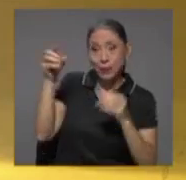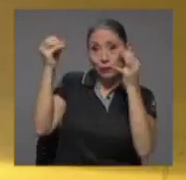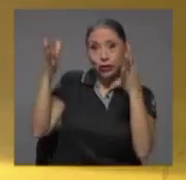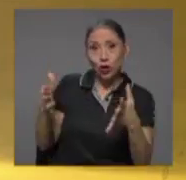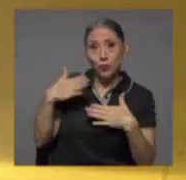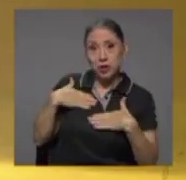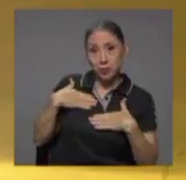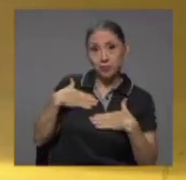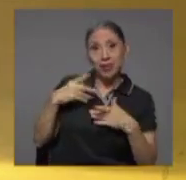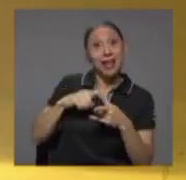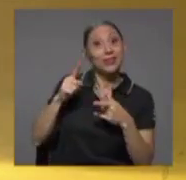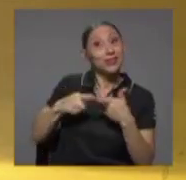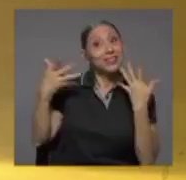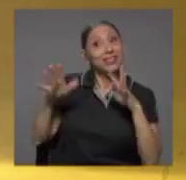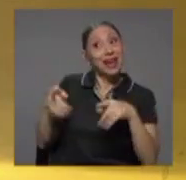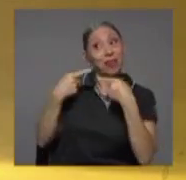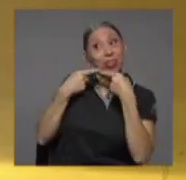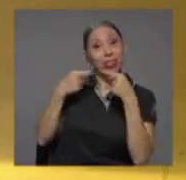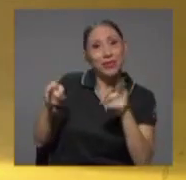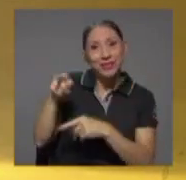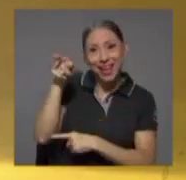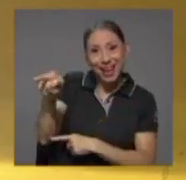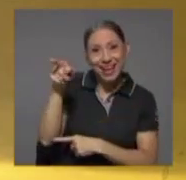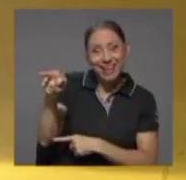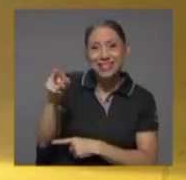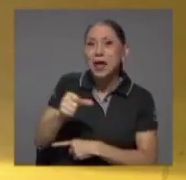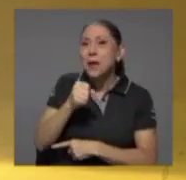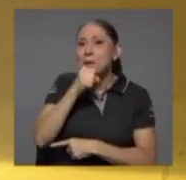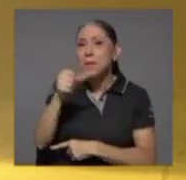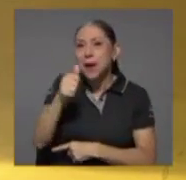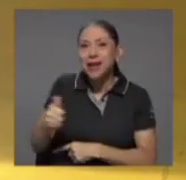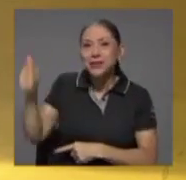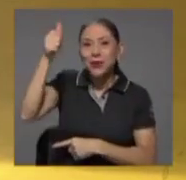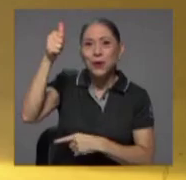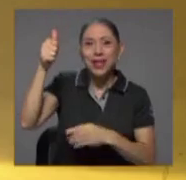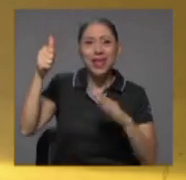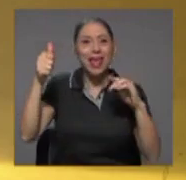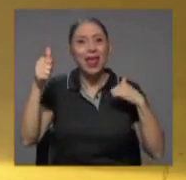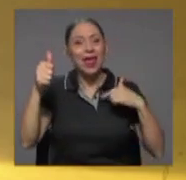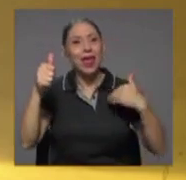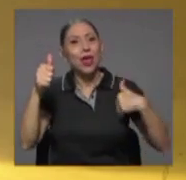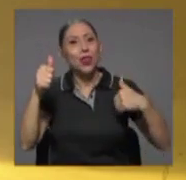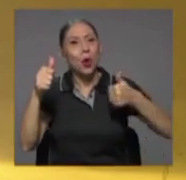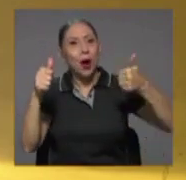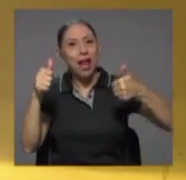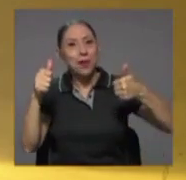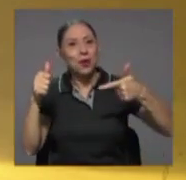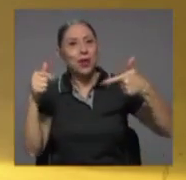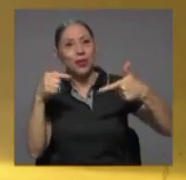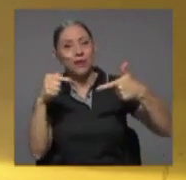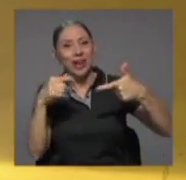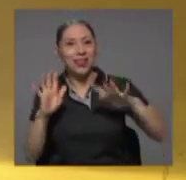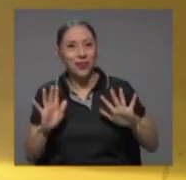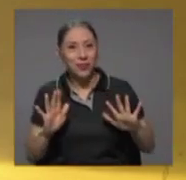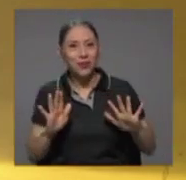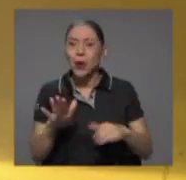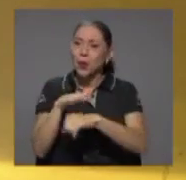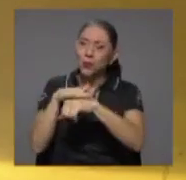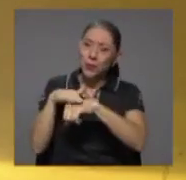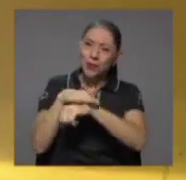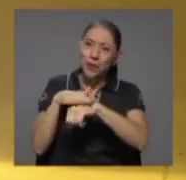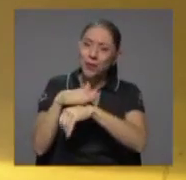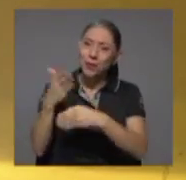lo acusé de ser mayor que don Álvaro y que el otro don Fernando, por favor, por favor don Fernando,